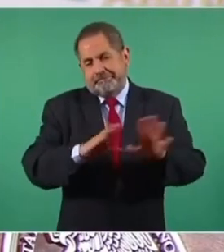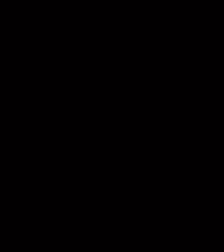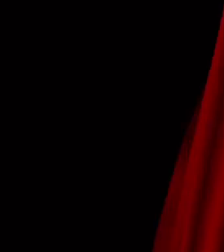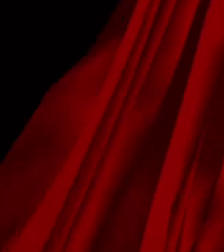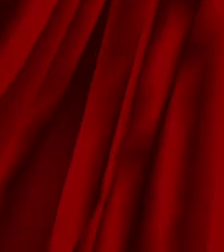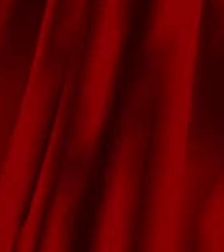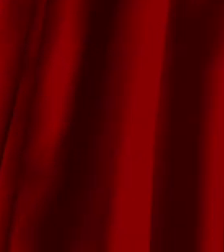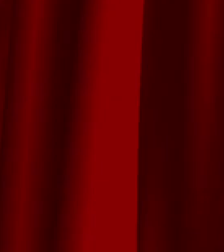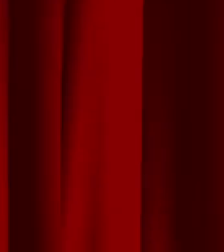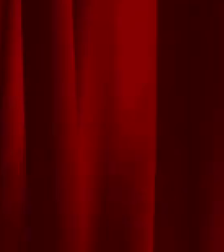Presidente.